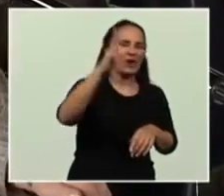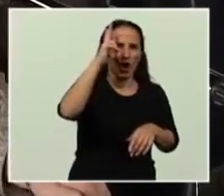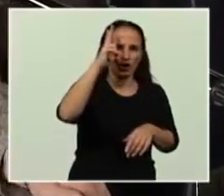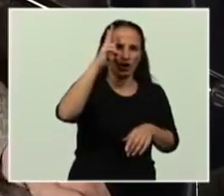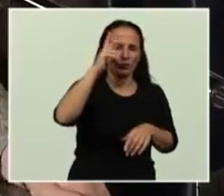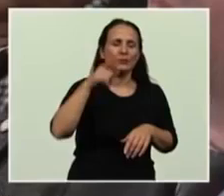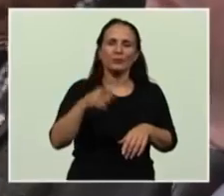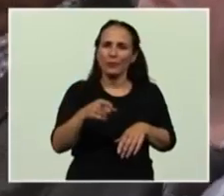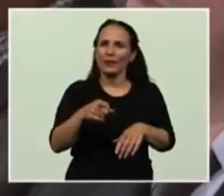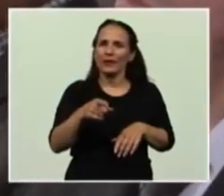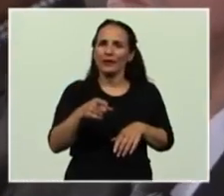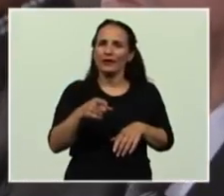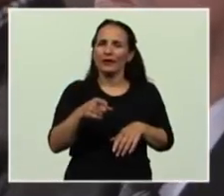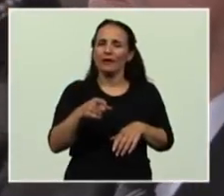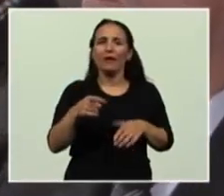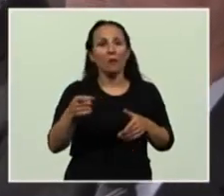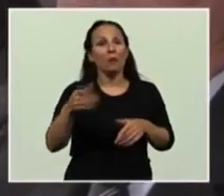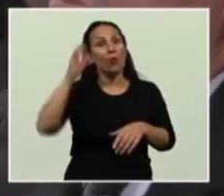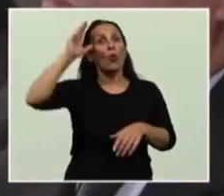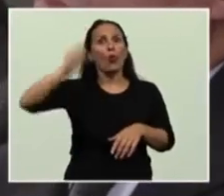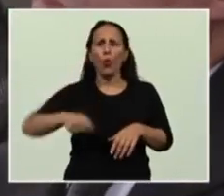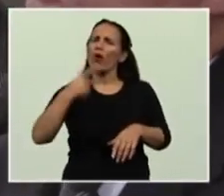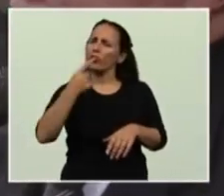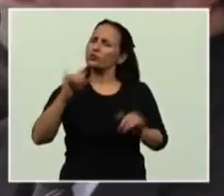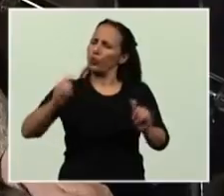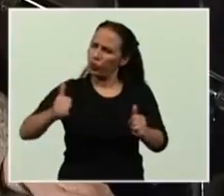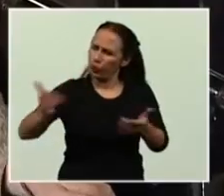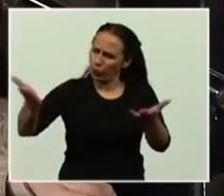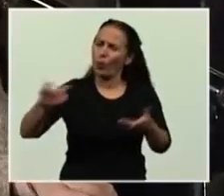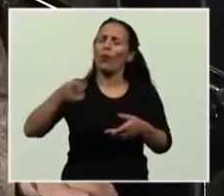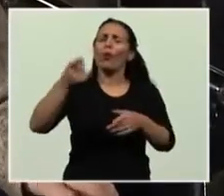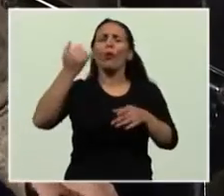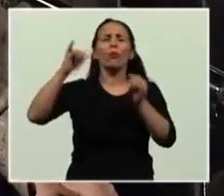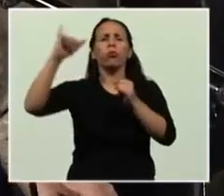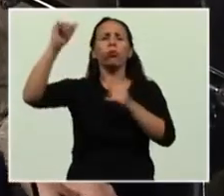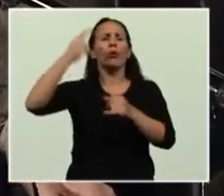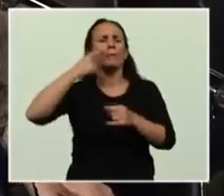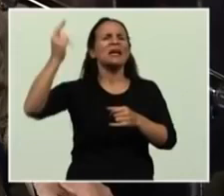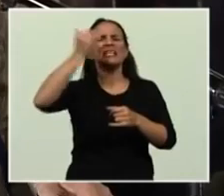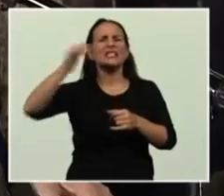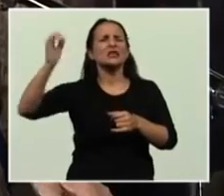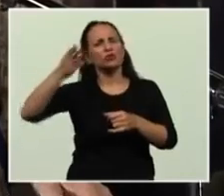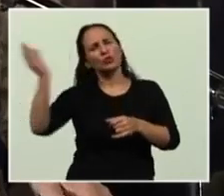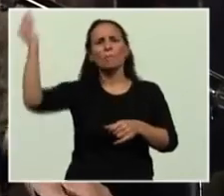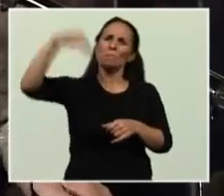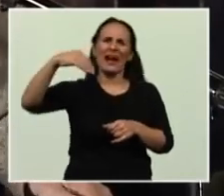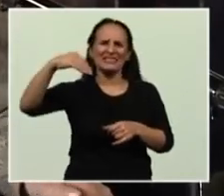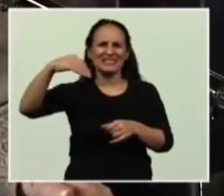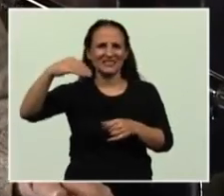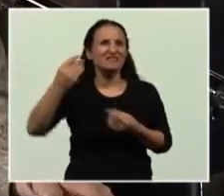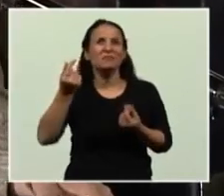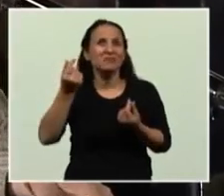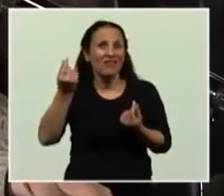el juez le reconoce una tasa de más de 1.600 por ciento en dólares.